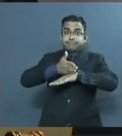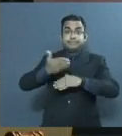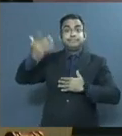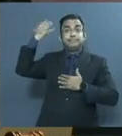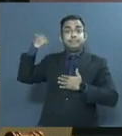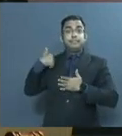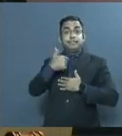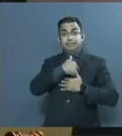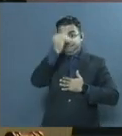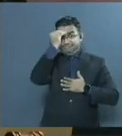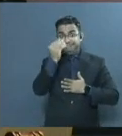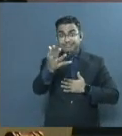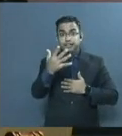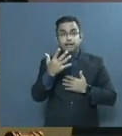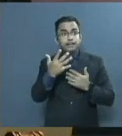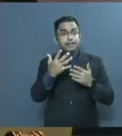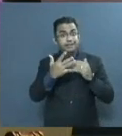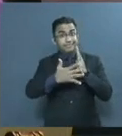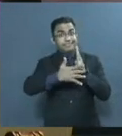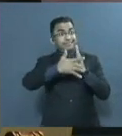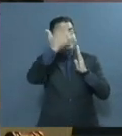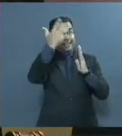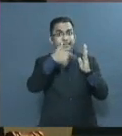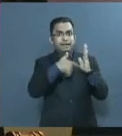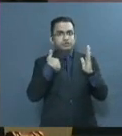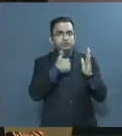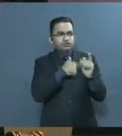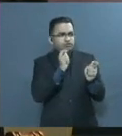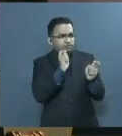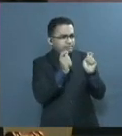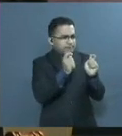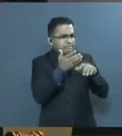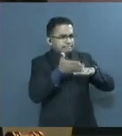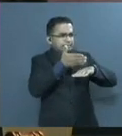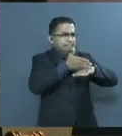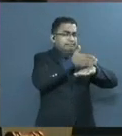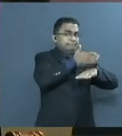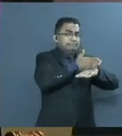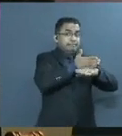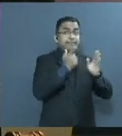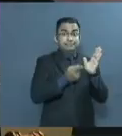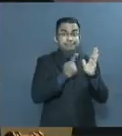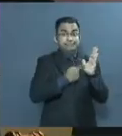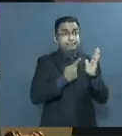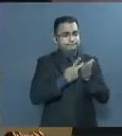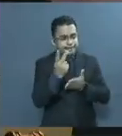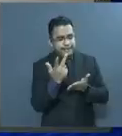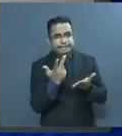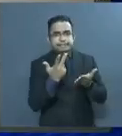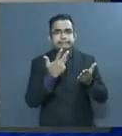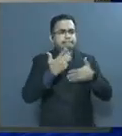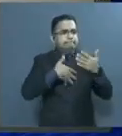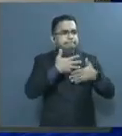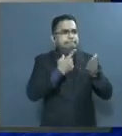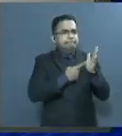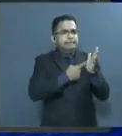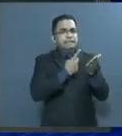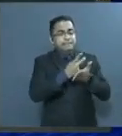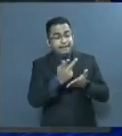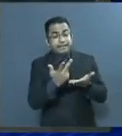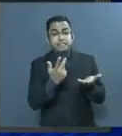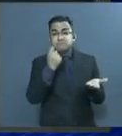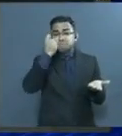procurado mitigar sus efectos. No siempre lo logramos. Pero fuimos capaces de dar